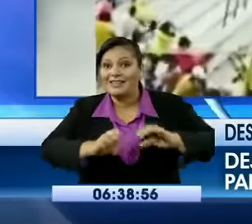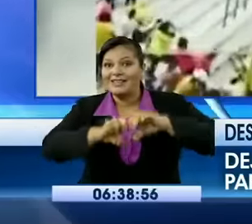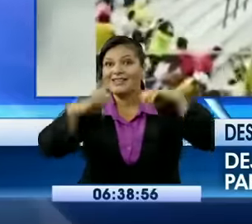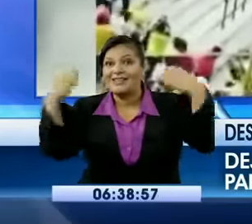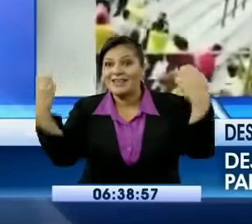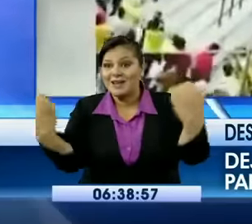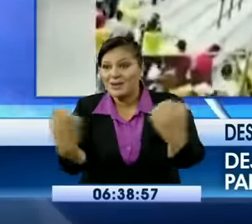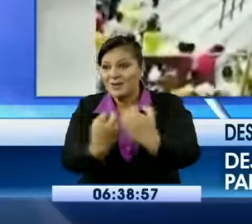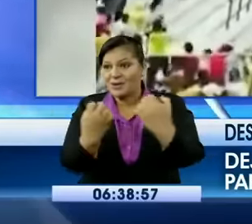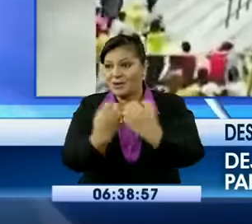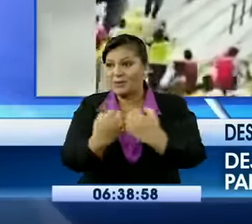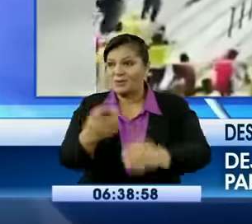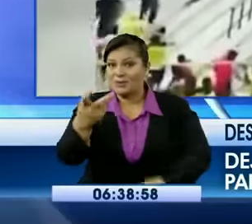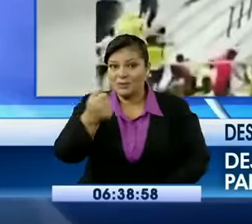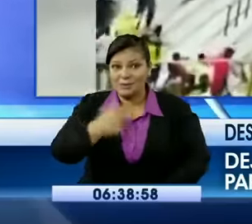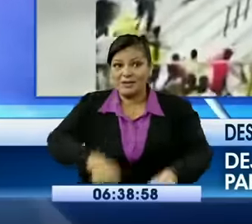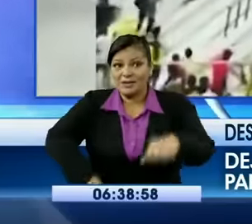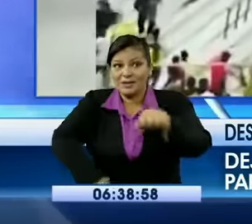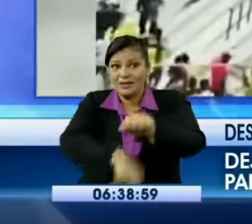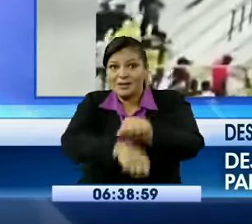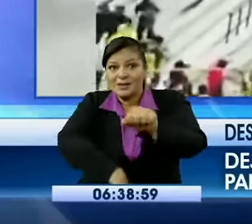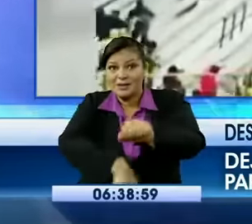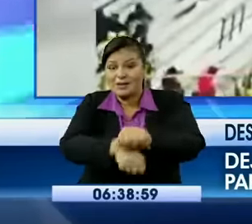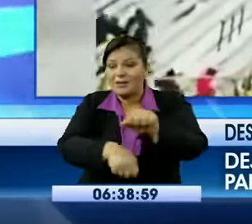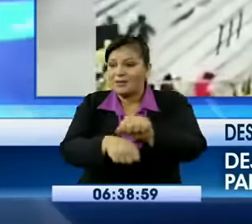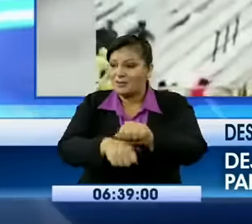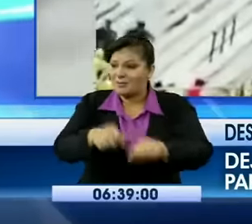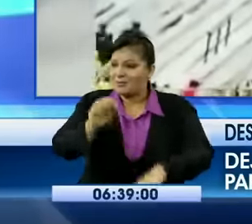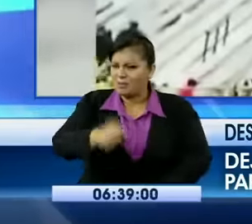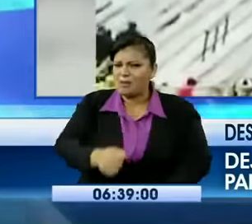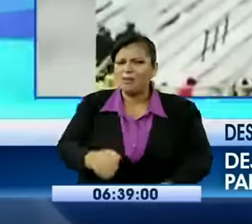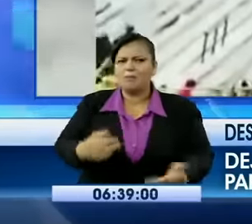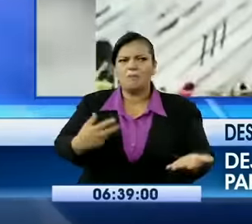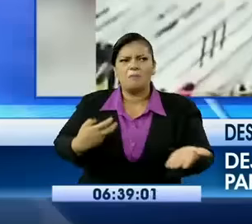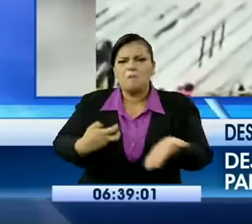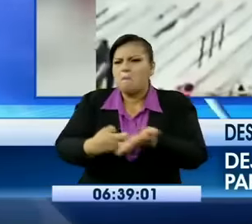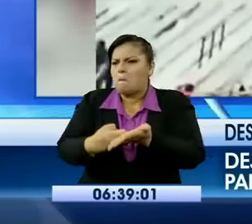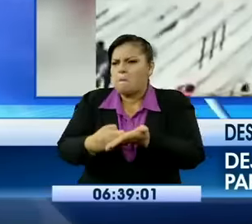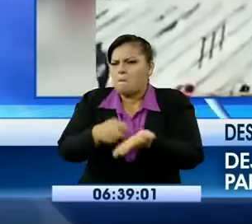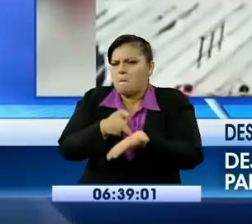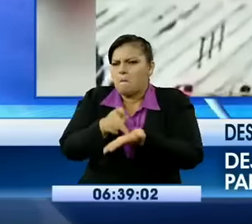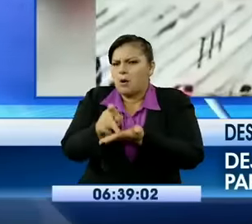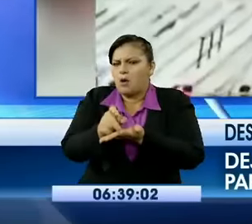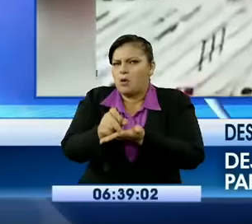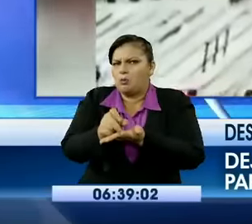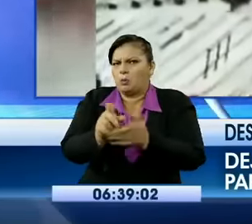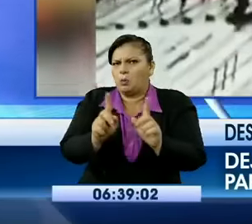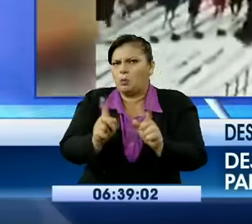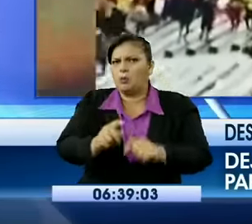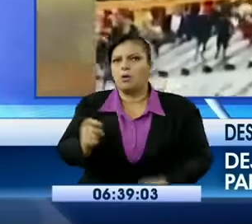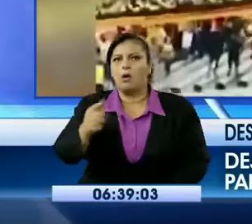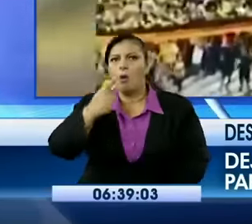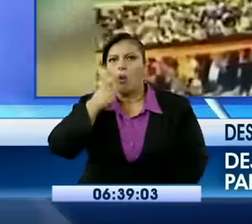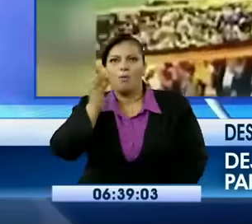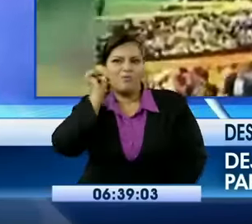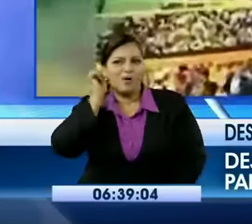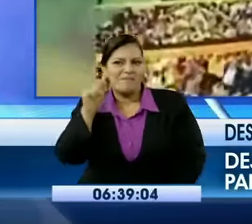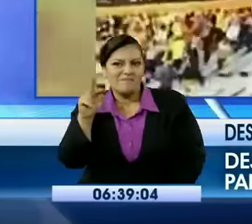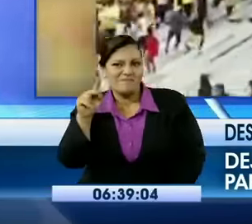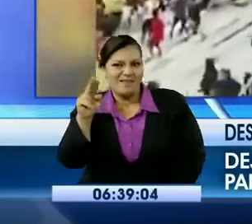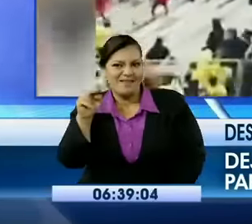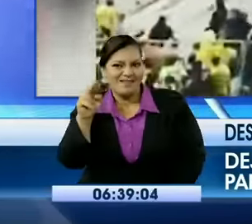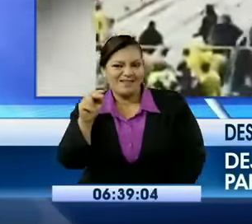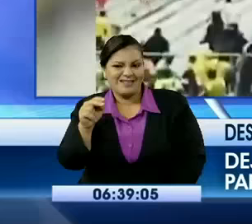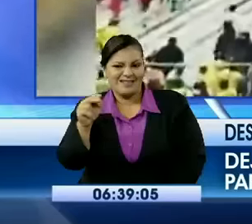conviviente, esposa, gratis. Y un niño menor de 10 años. Por supuesto. Gratis la pareja y el niño. Esa fue la... ¿Para qué?